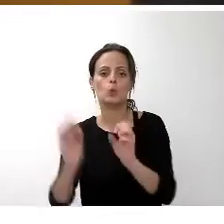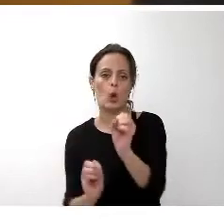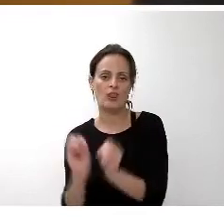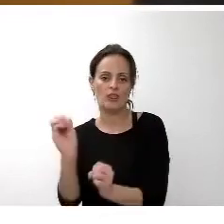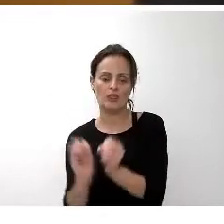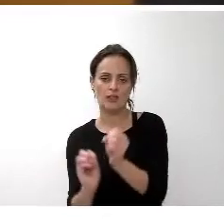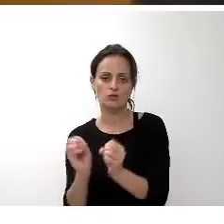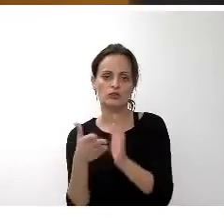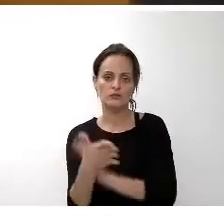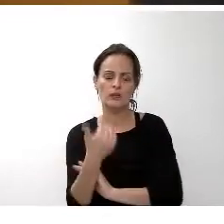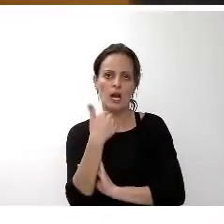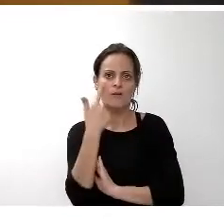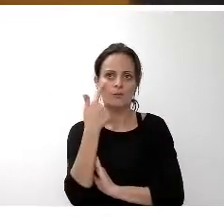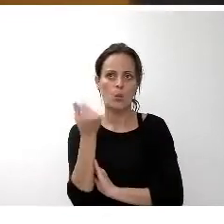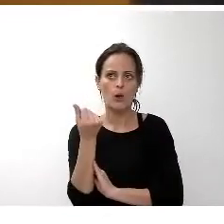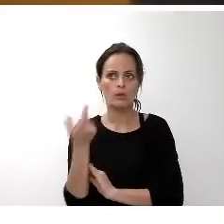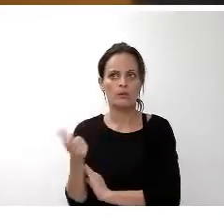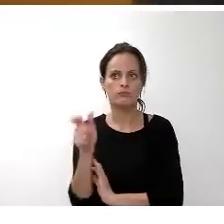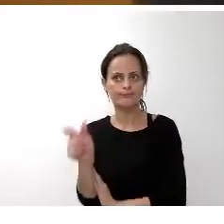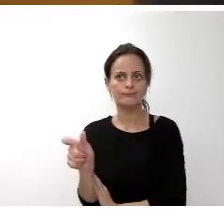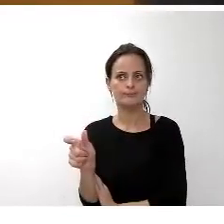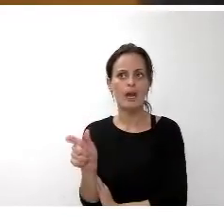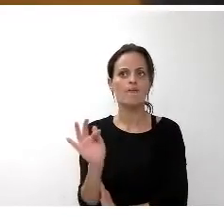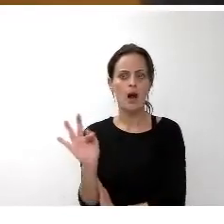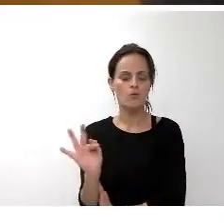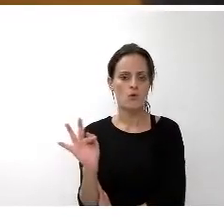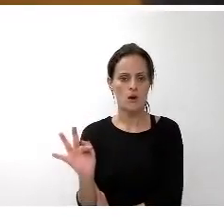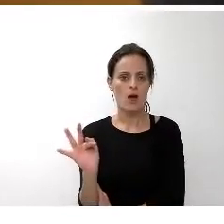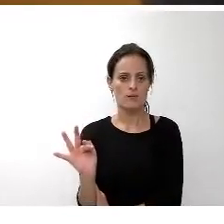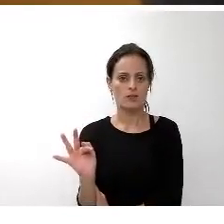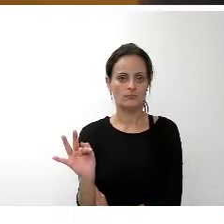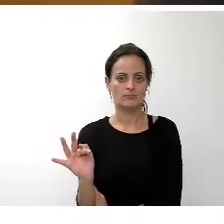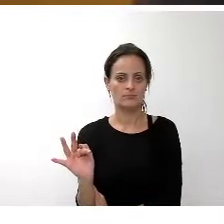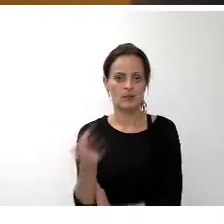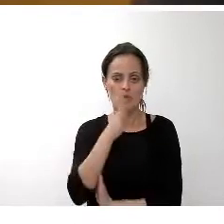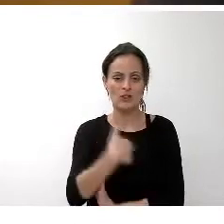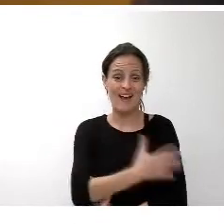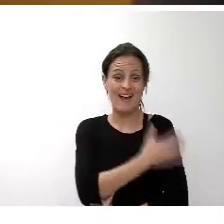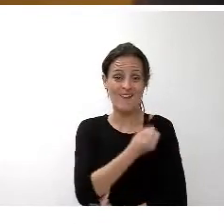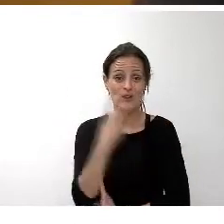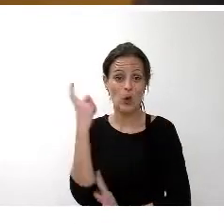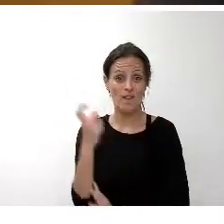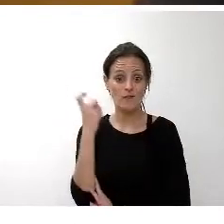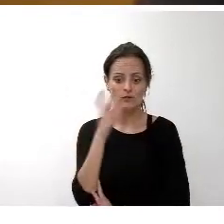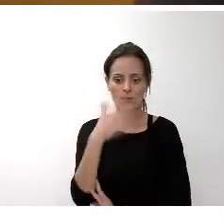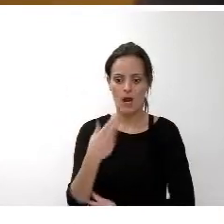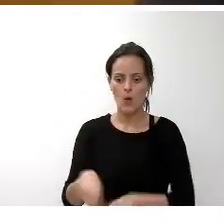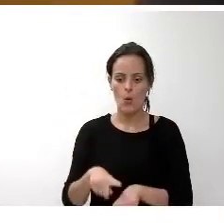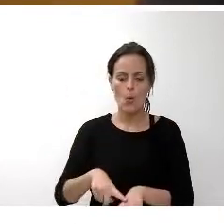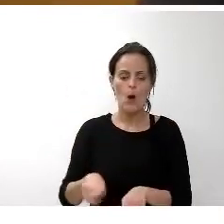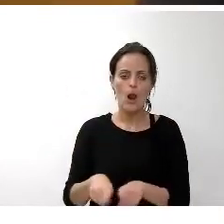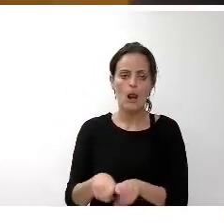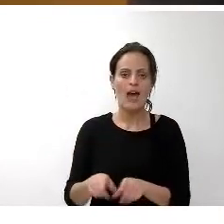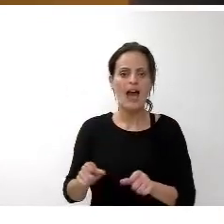muy favorable a lo que es el esfuerzo que hace este cabildo para contener su gasto corriente, sus